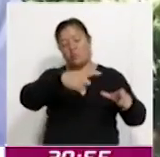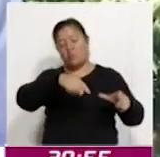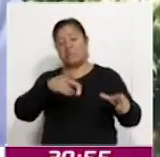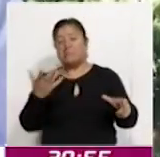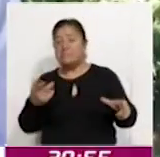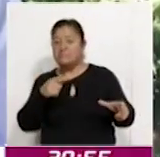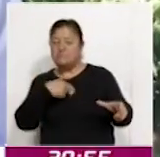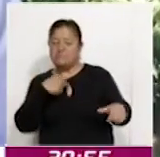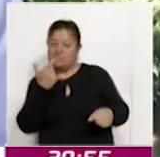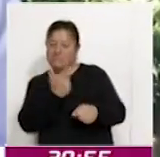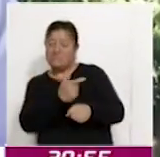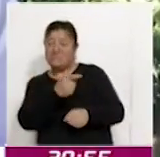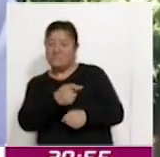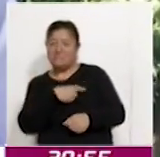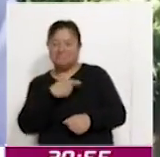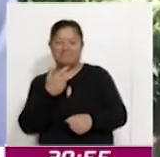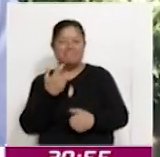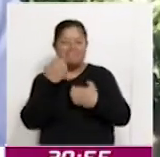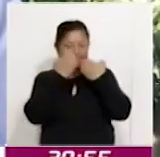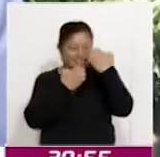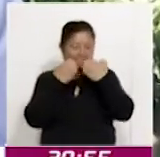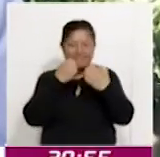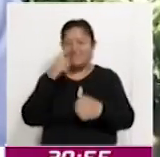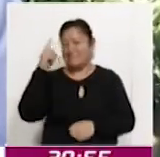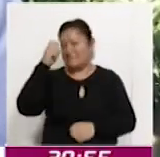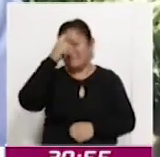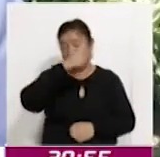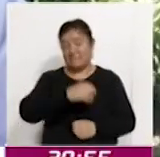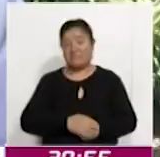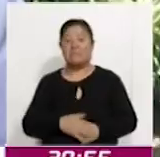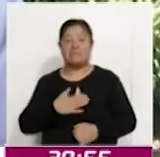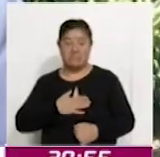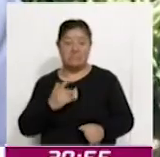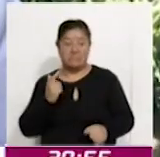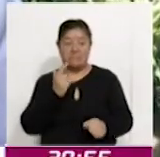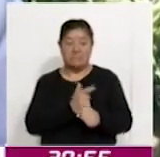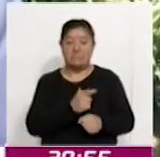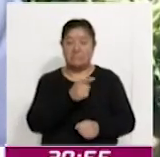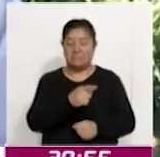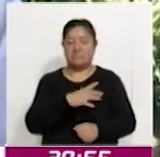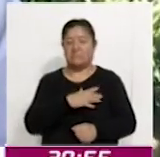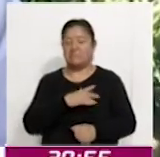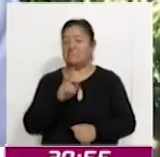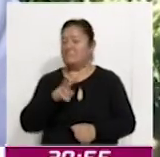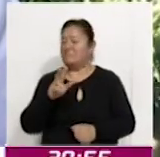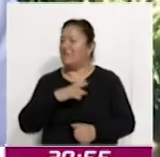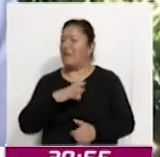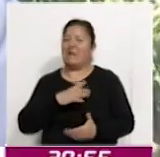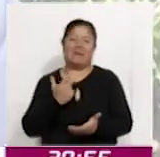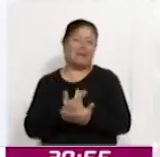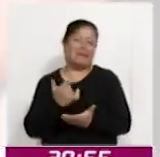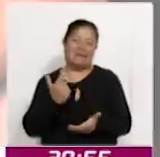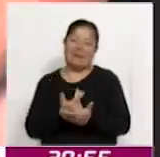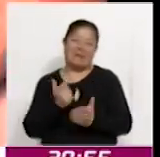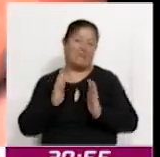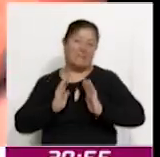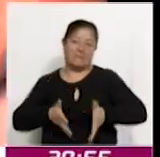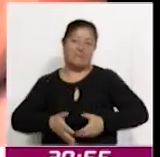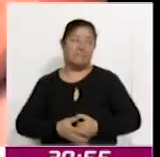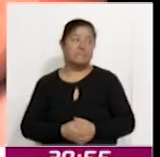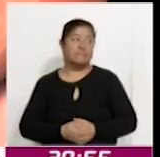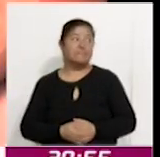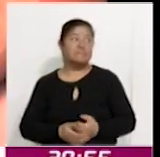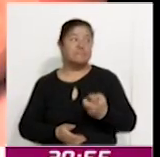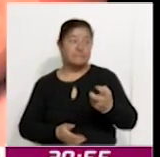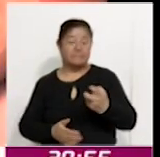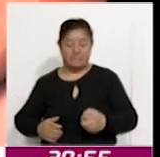diagnóstico es difícil y cuando ya lo llegamos a diagnosticar, está en una etapa avanzada. Este